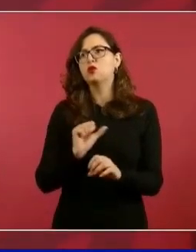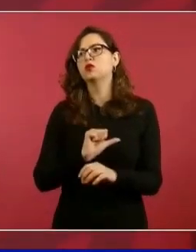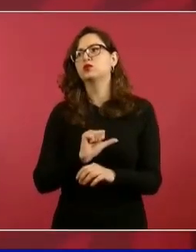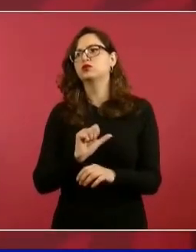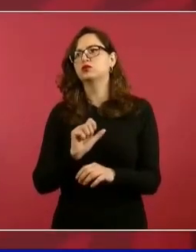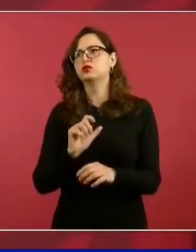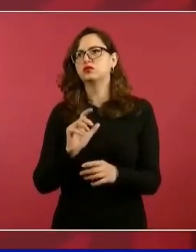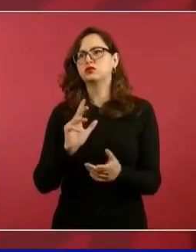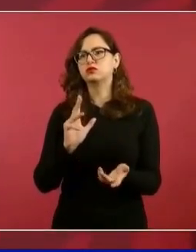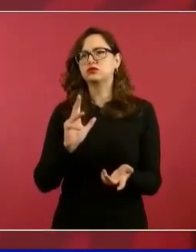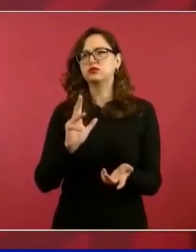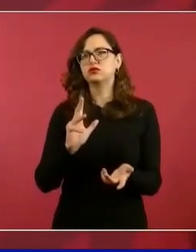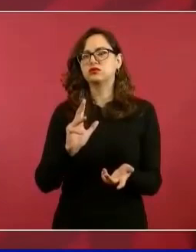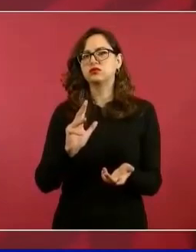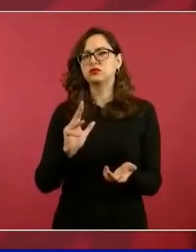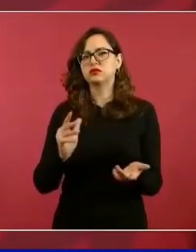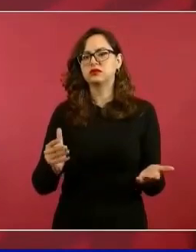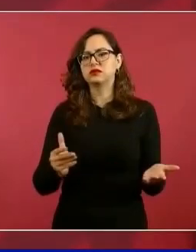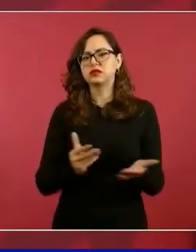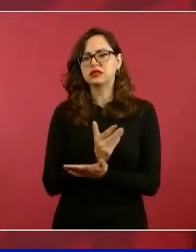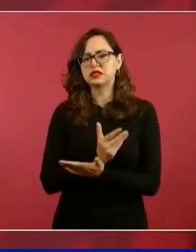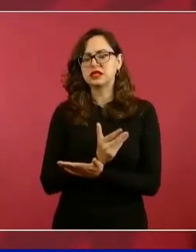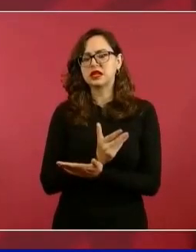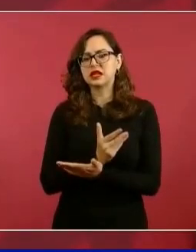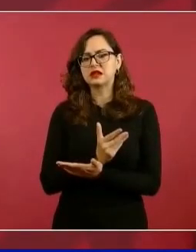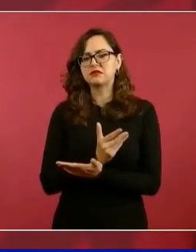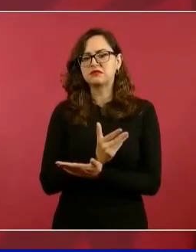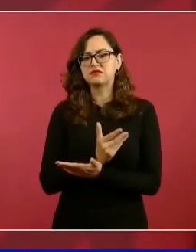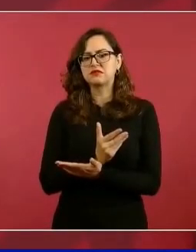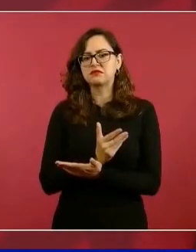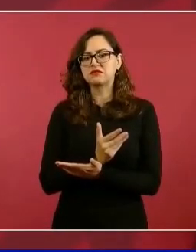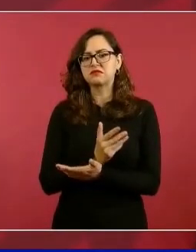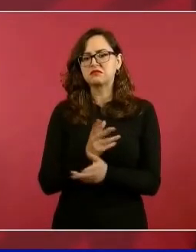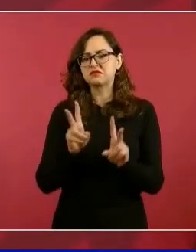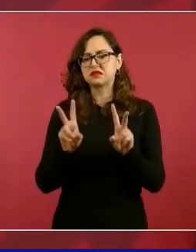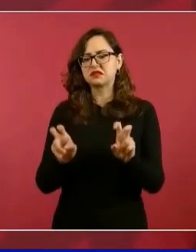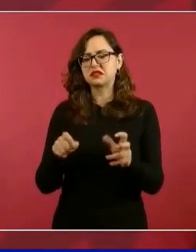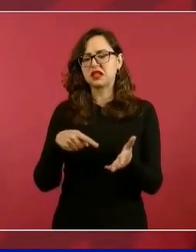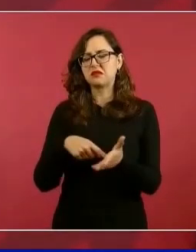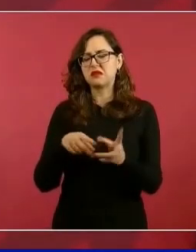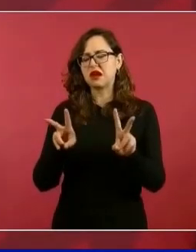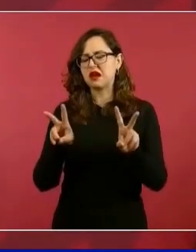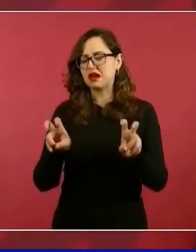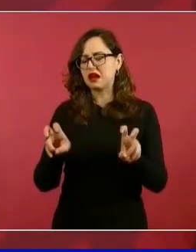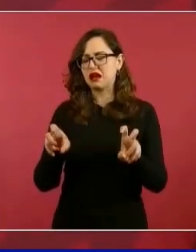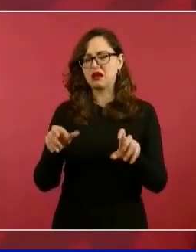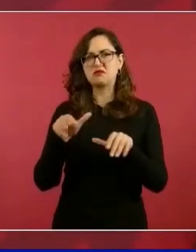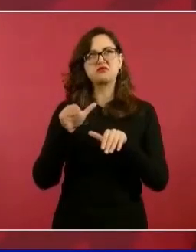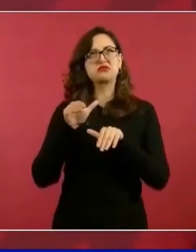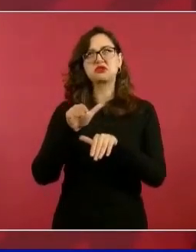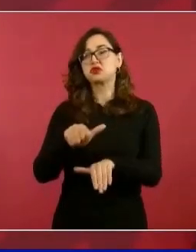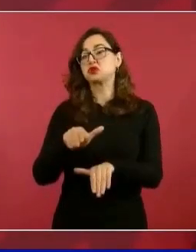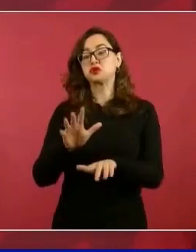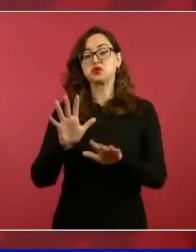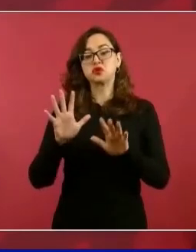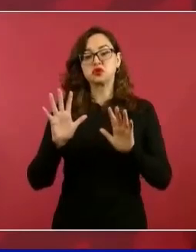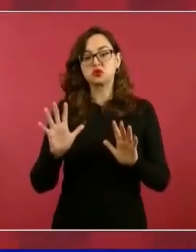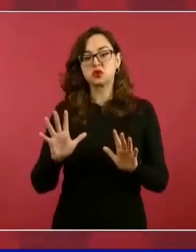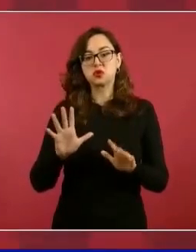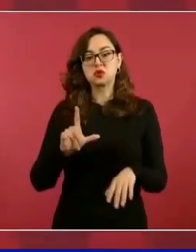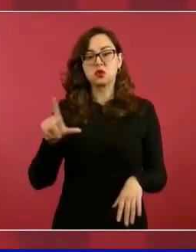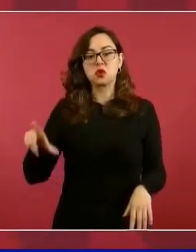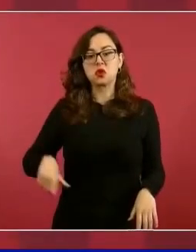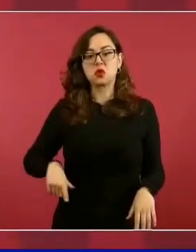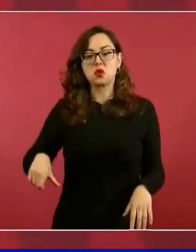en donde hace mención a lo que fue el